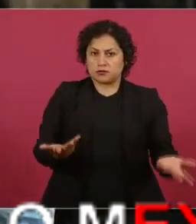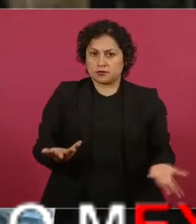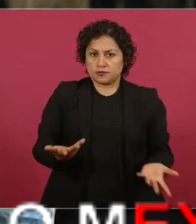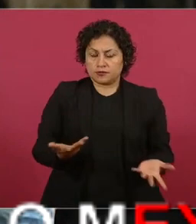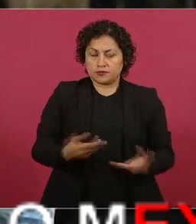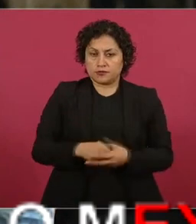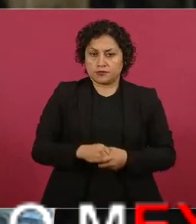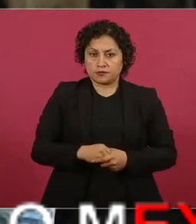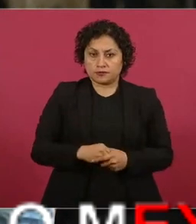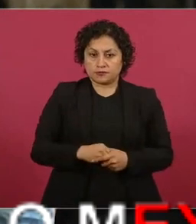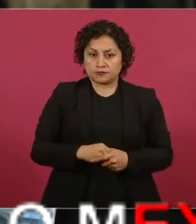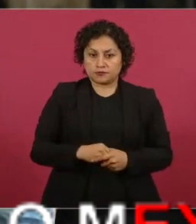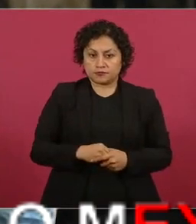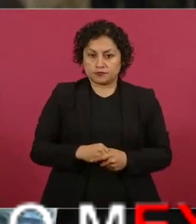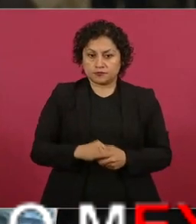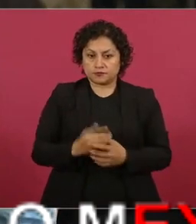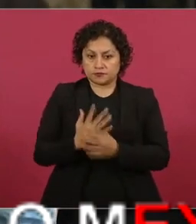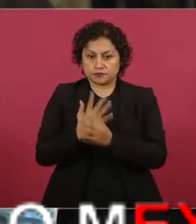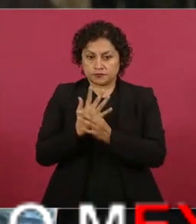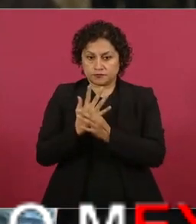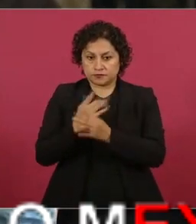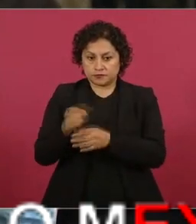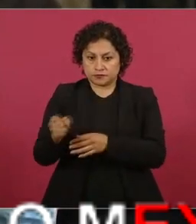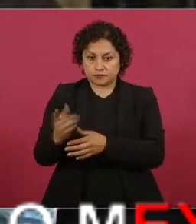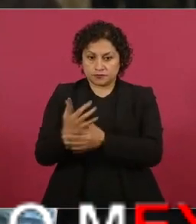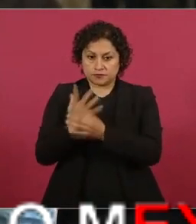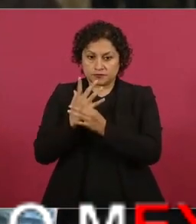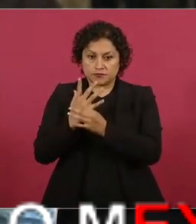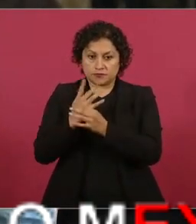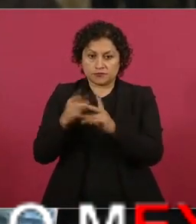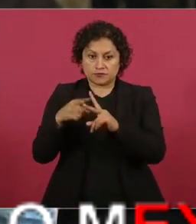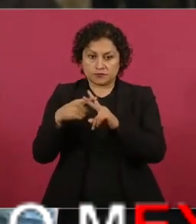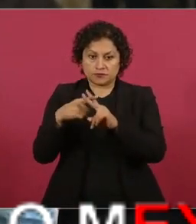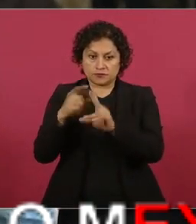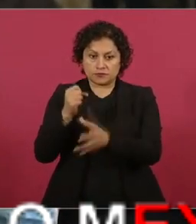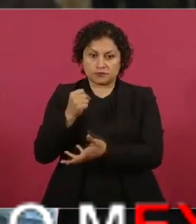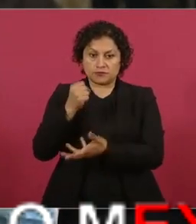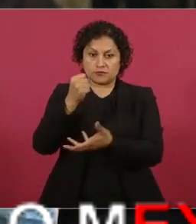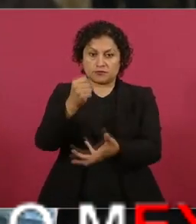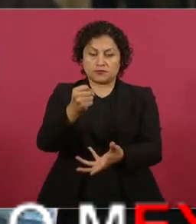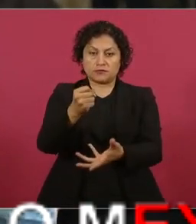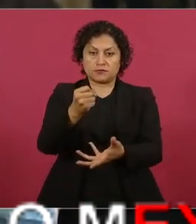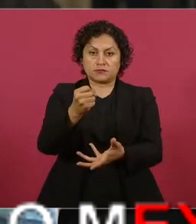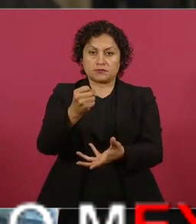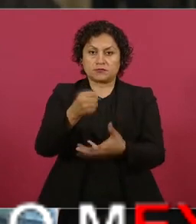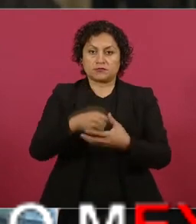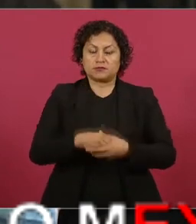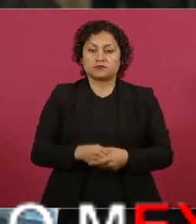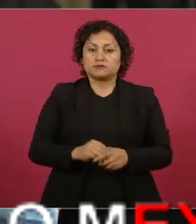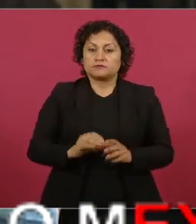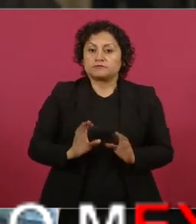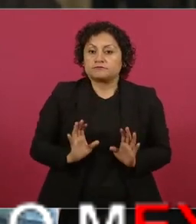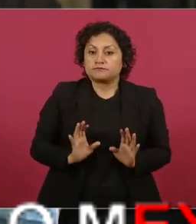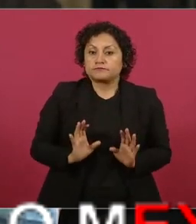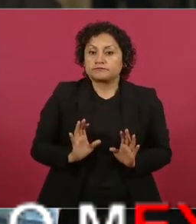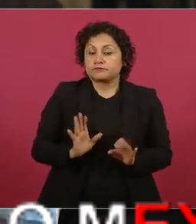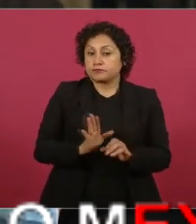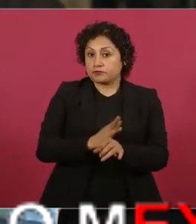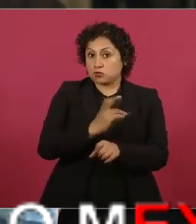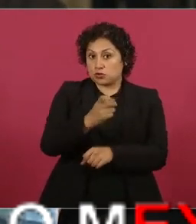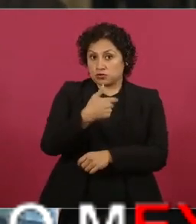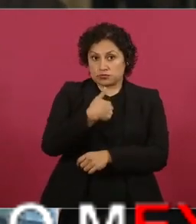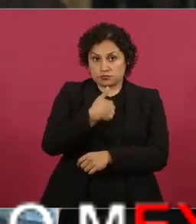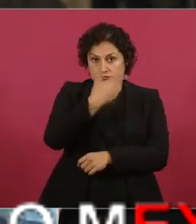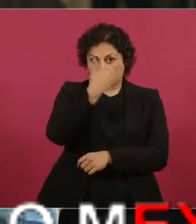presupuesto. Entonces, yo no sé y quiero